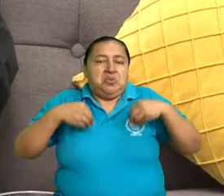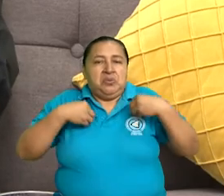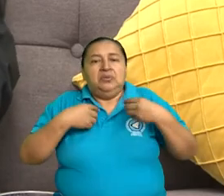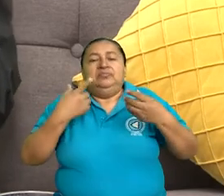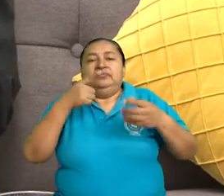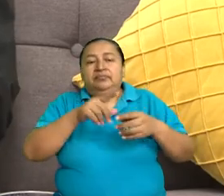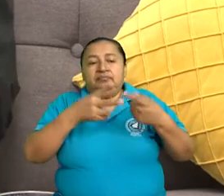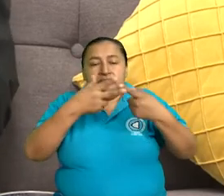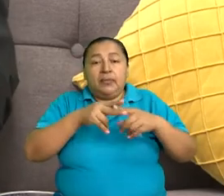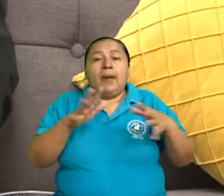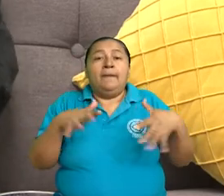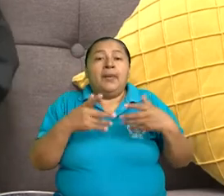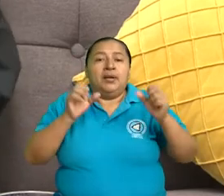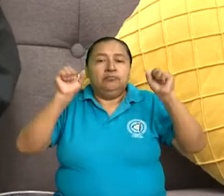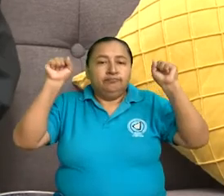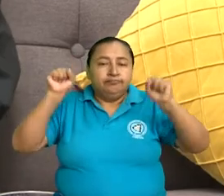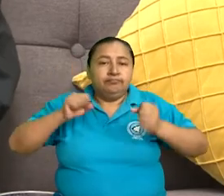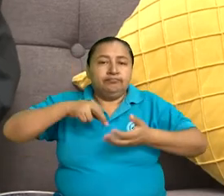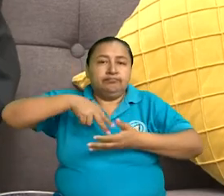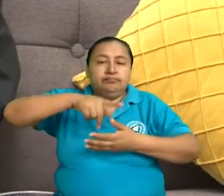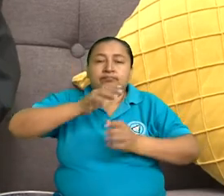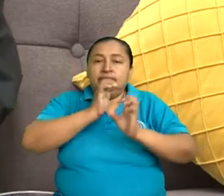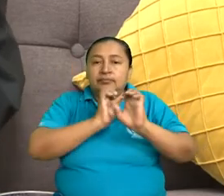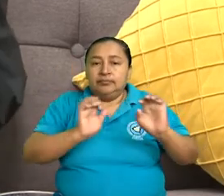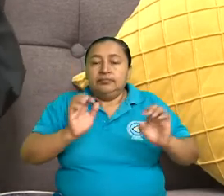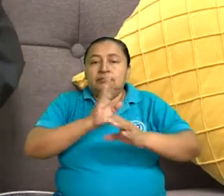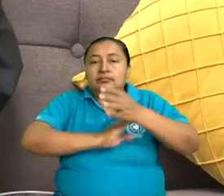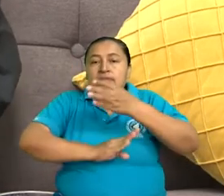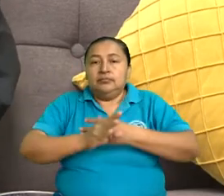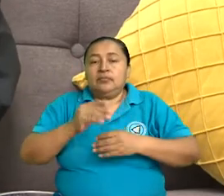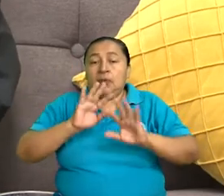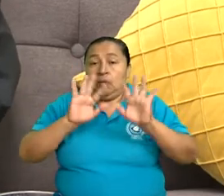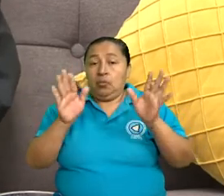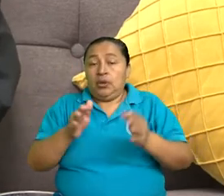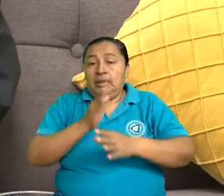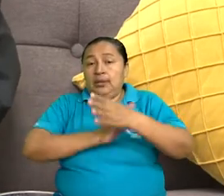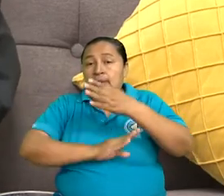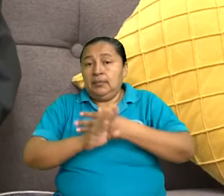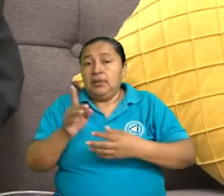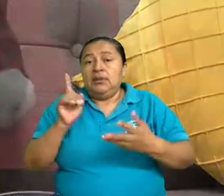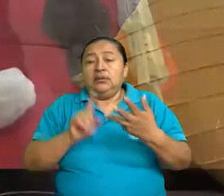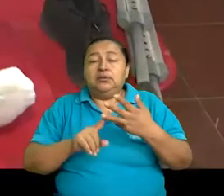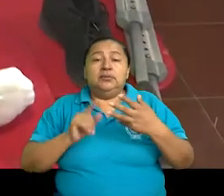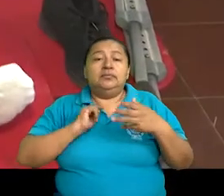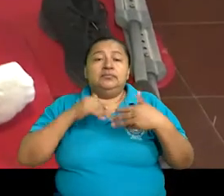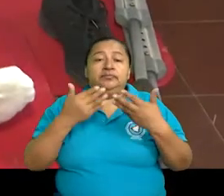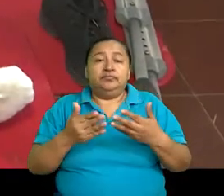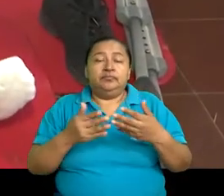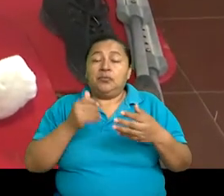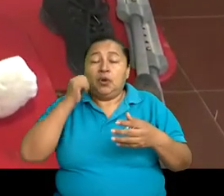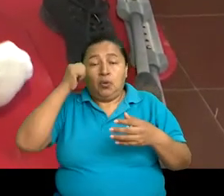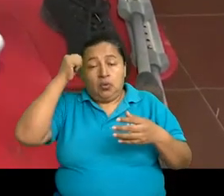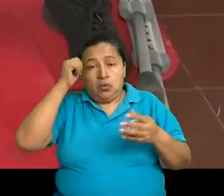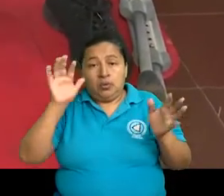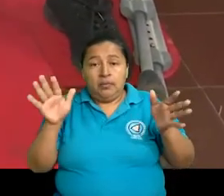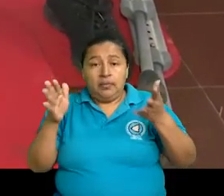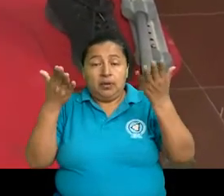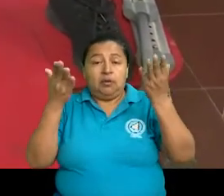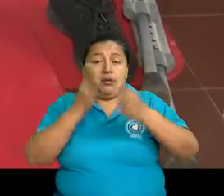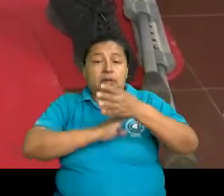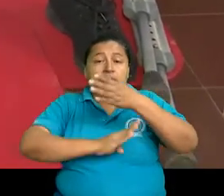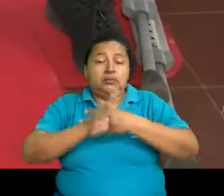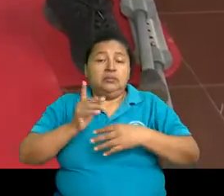la rehabilitación de los niños con discapacidad, de las mujeres con discapacidad, de los adultos mayores con